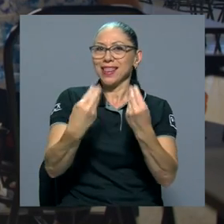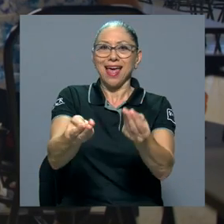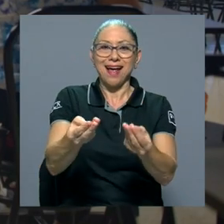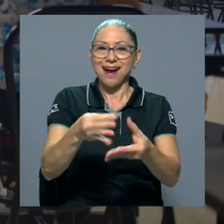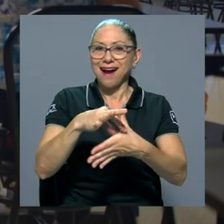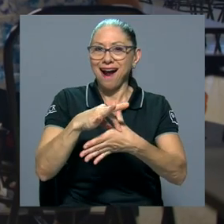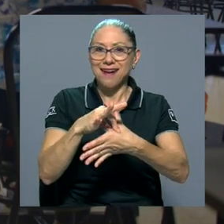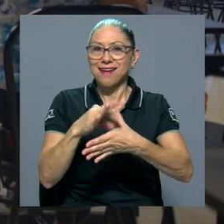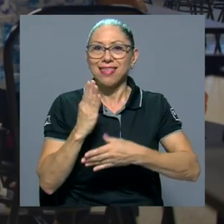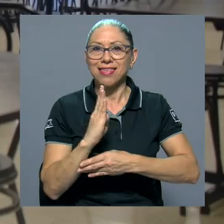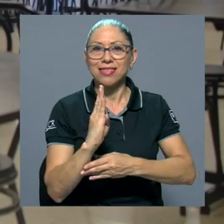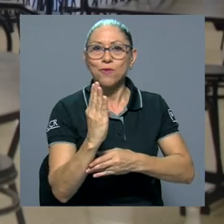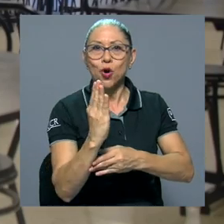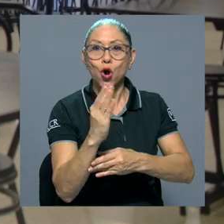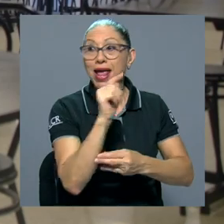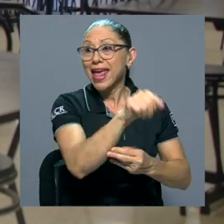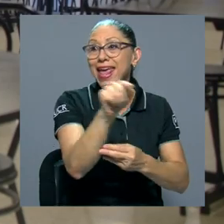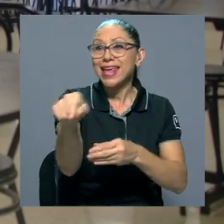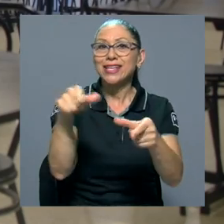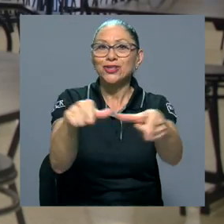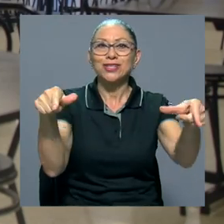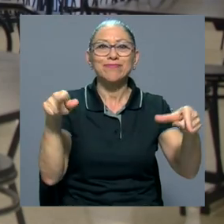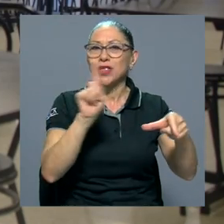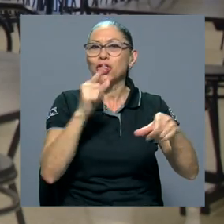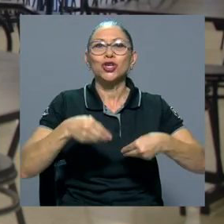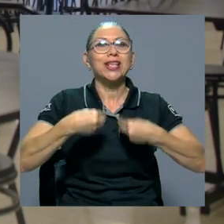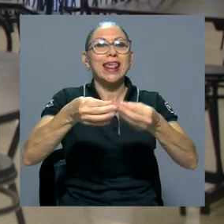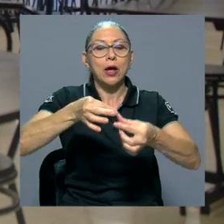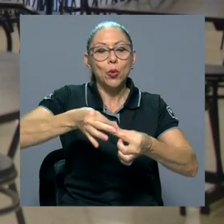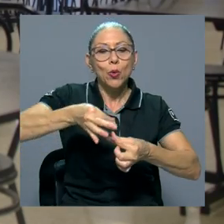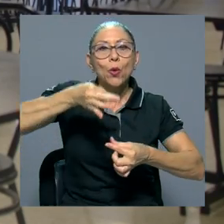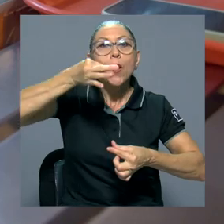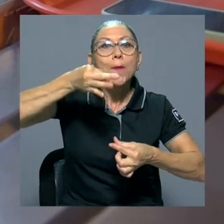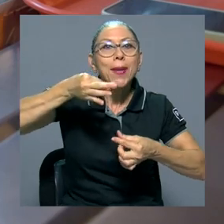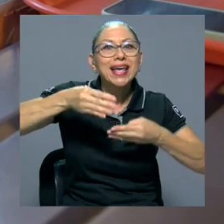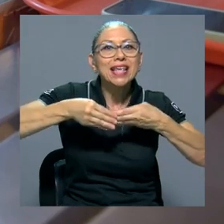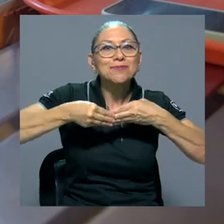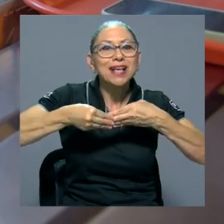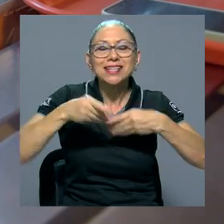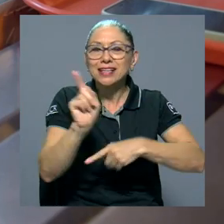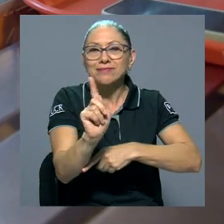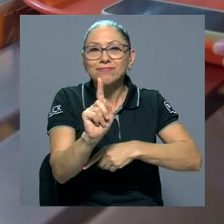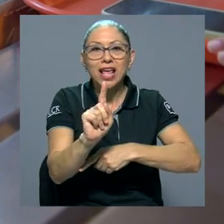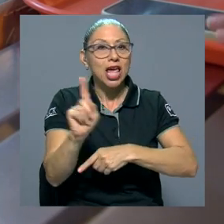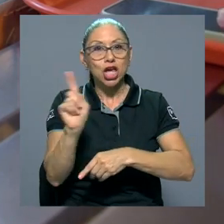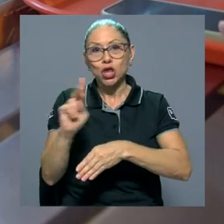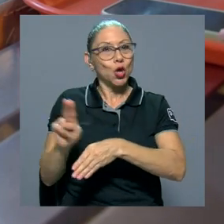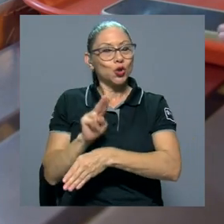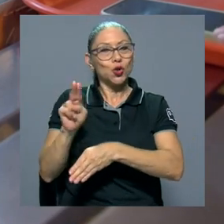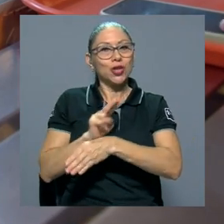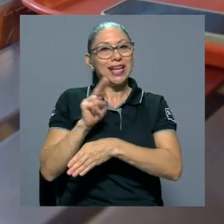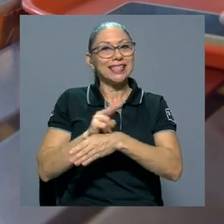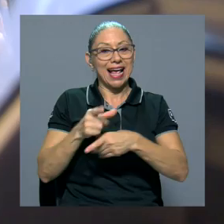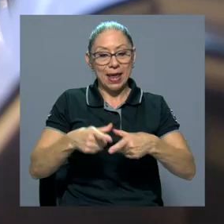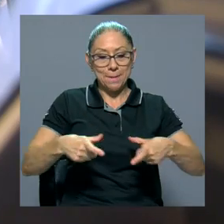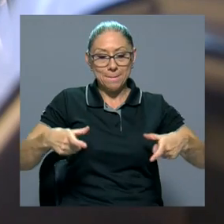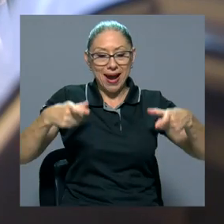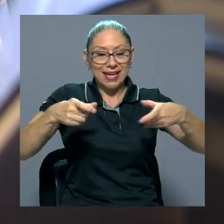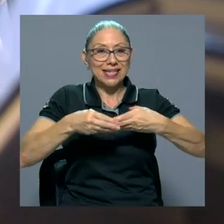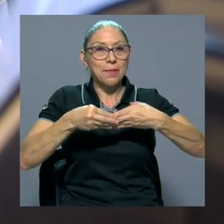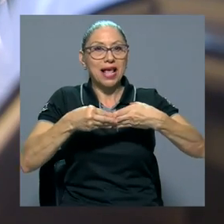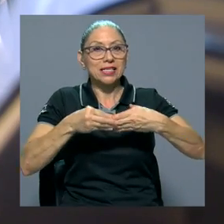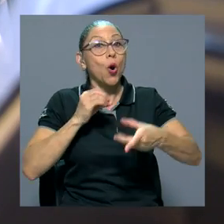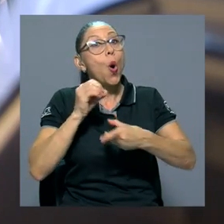servir carne de tiburón, en estos establecimientos no se entregan pajillas plásticas y tampoco se utilizan empaques de